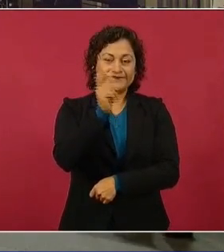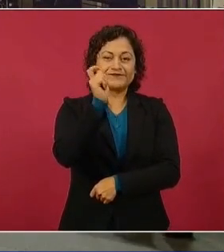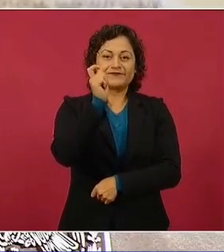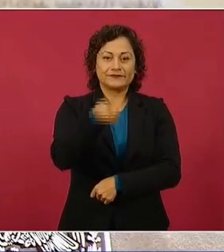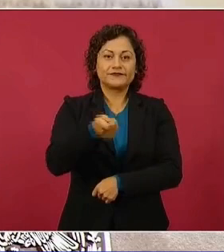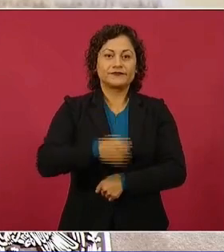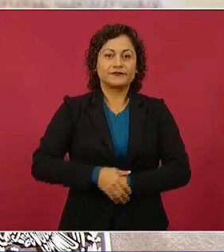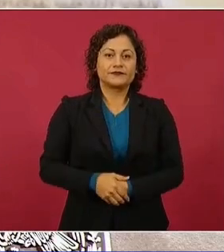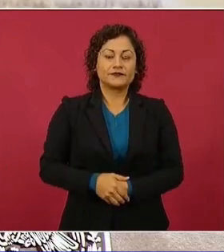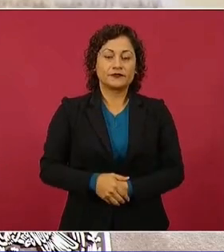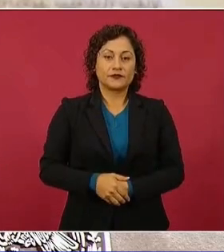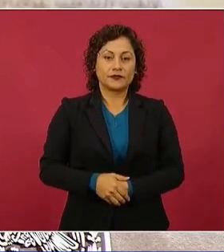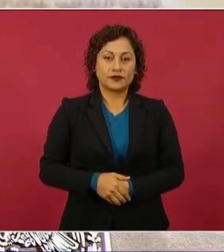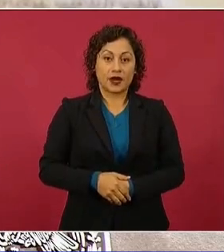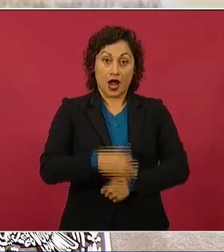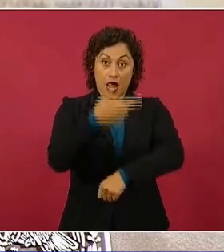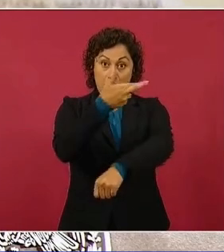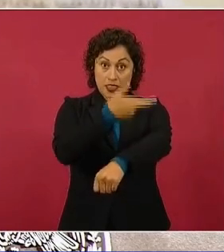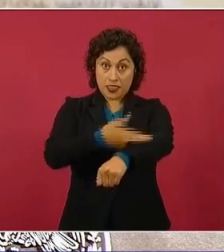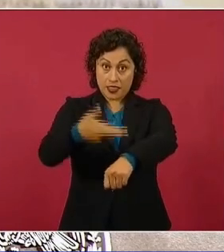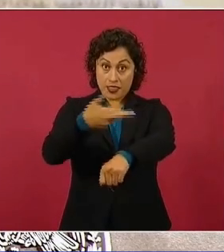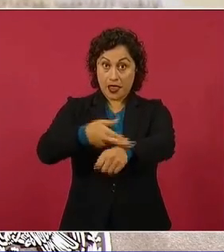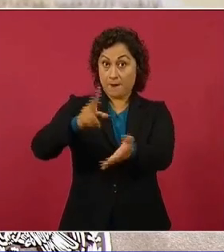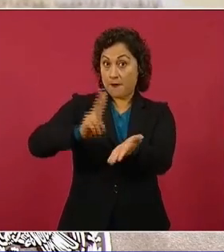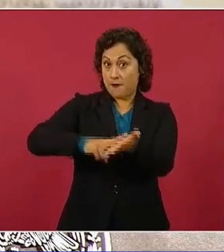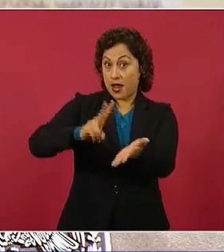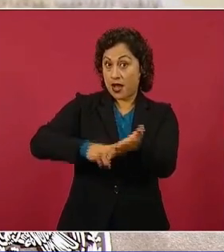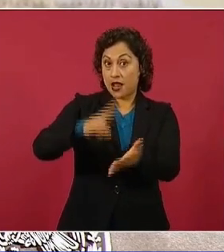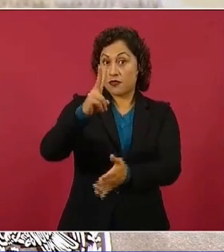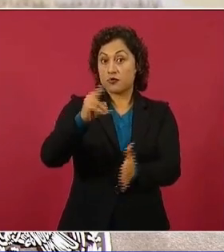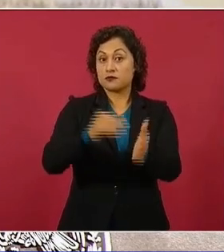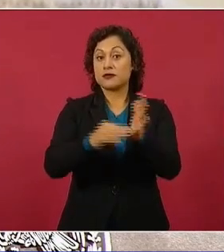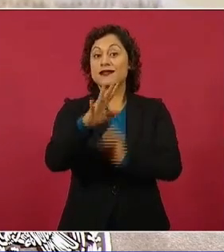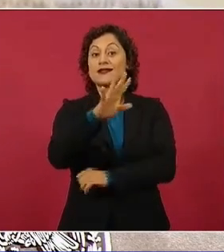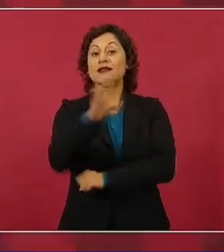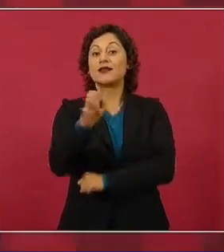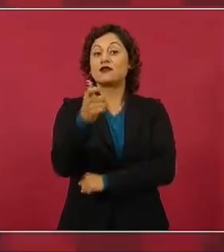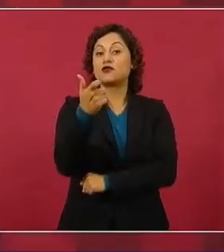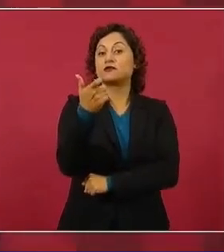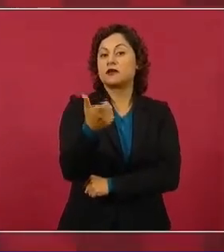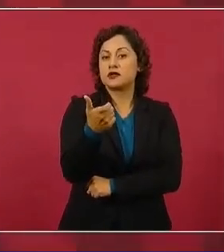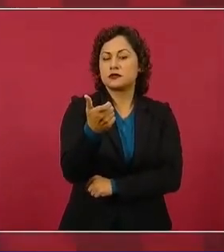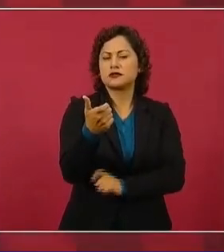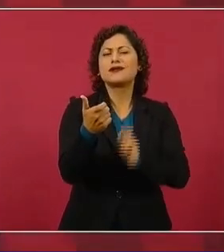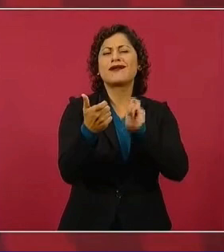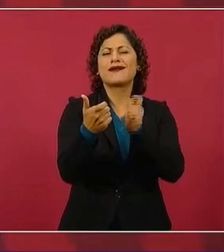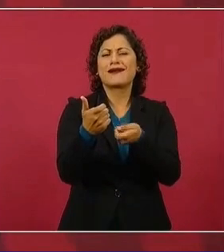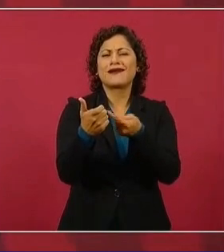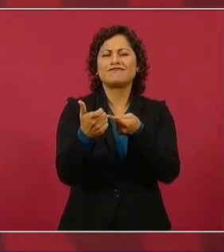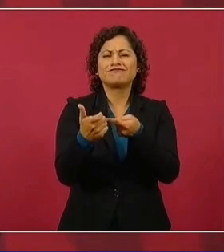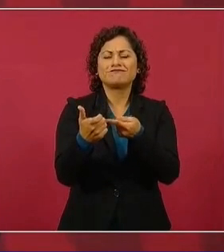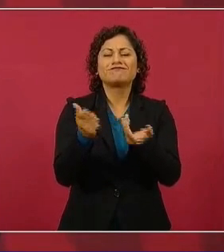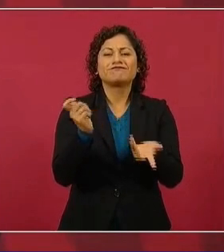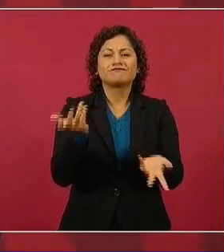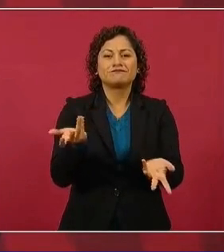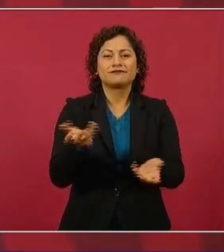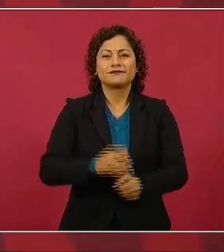cooperación de los dos mil 500 pesos queda en